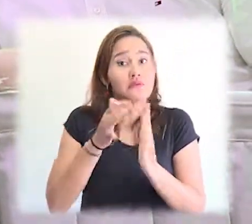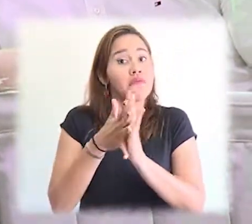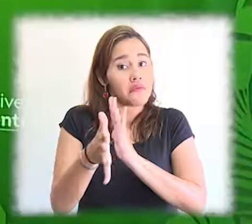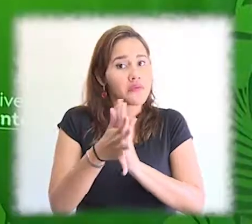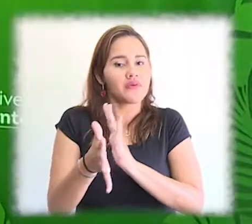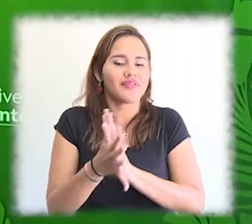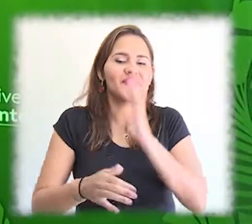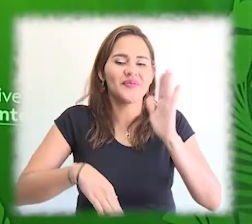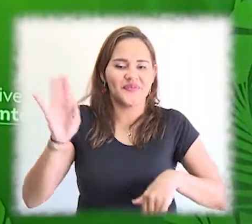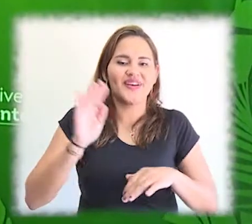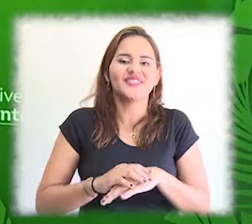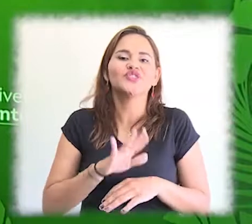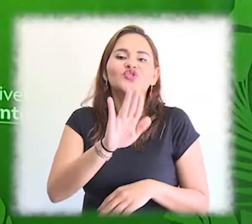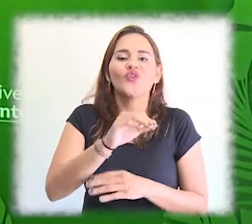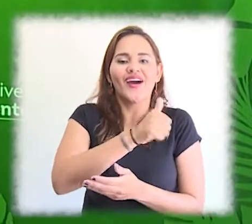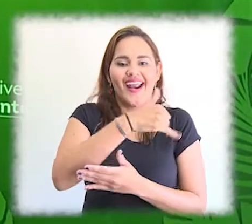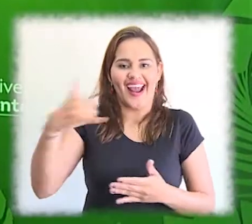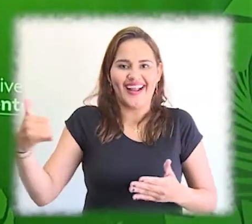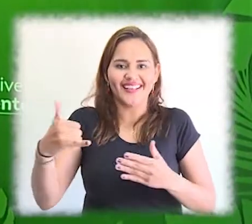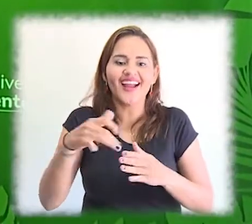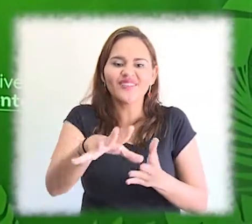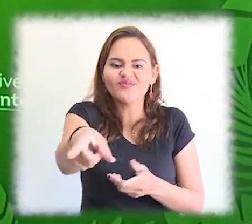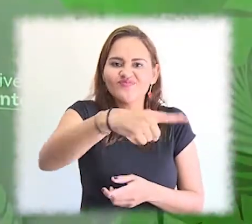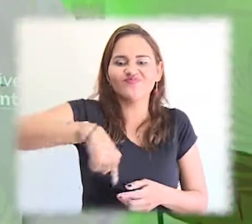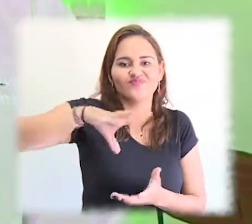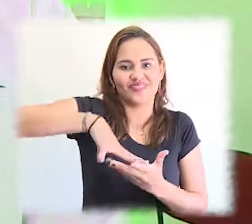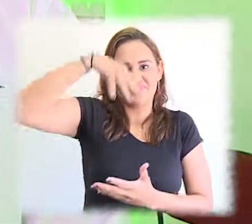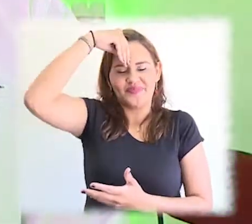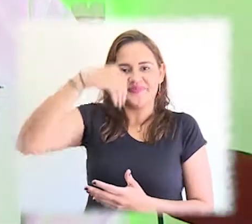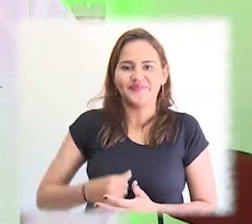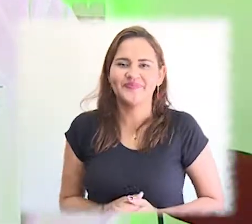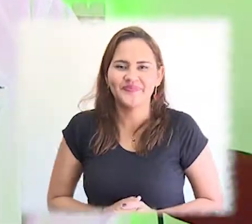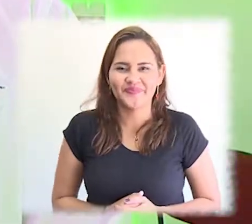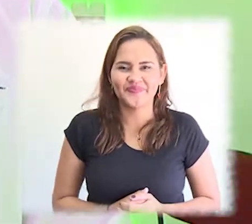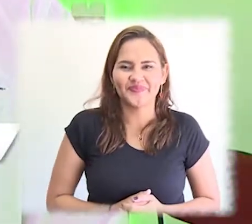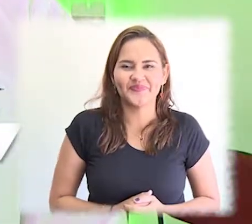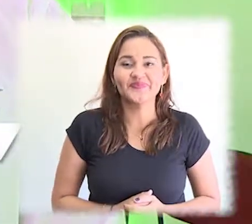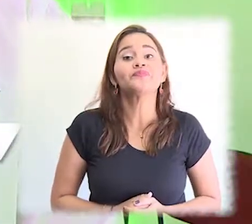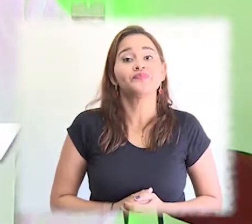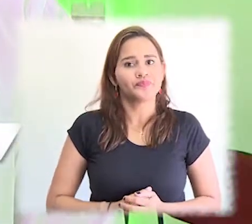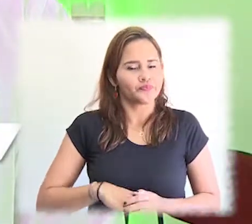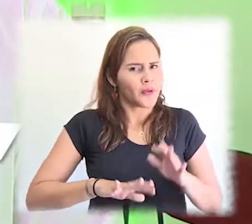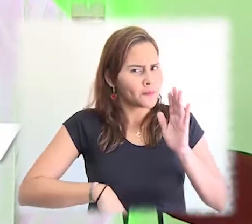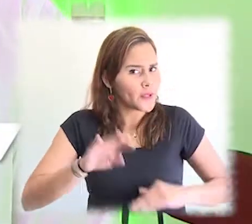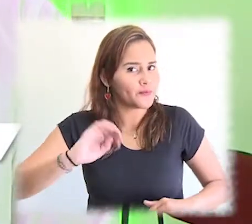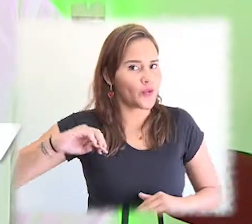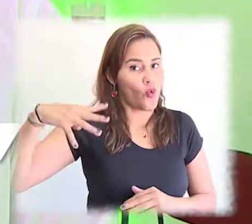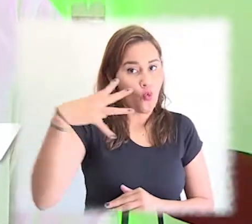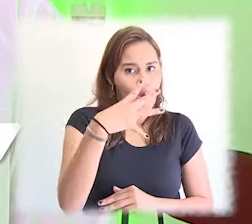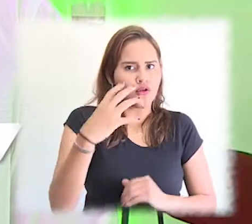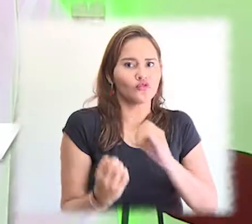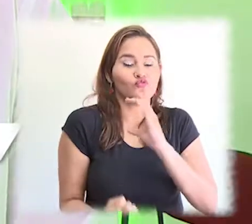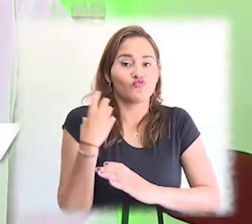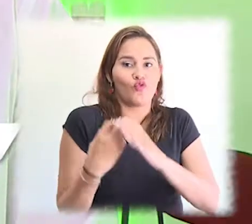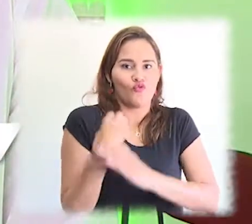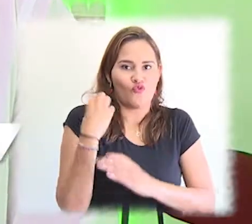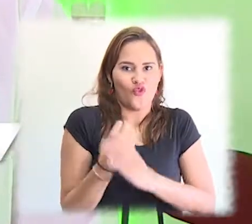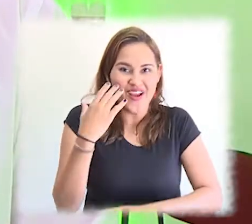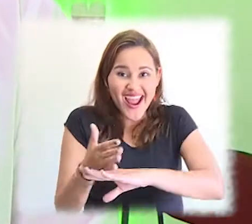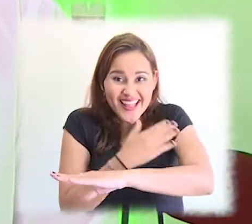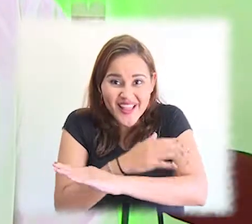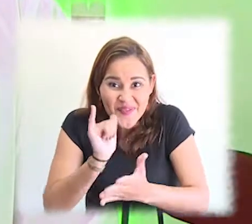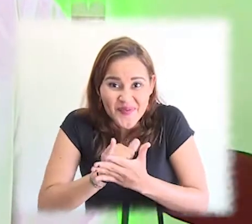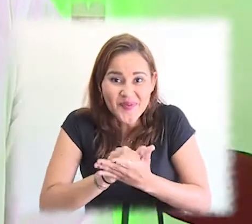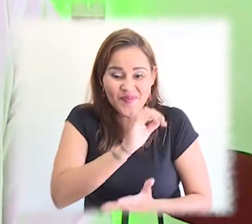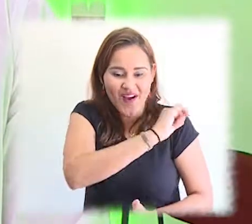ruta turística, cultural y sostenible que involucre a las propias comunidades y que ponga en valor todo ese potencial que tiene Aracataca